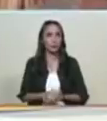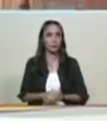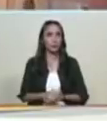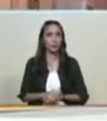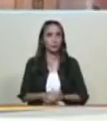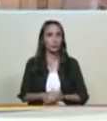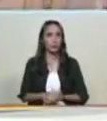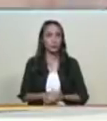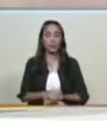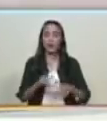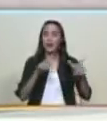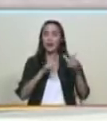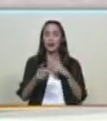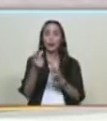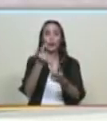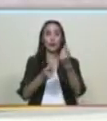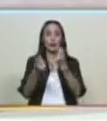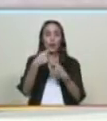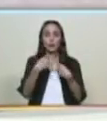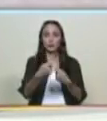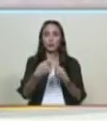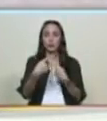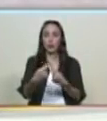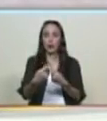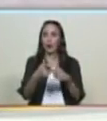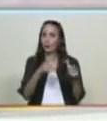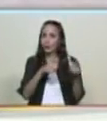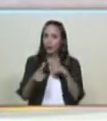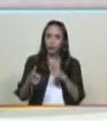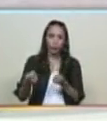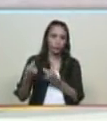se han depositado ya se han reportado